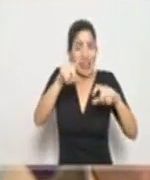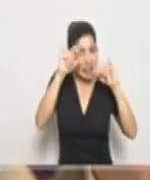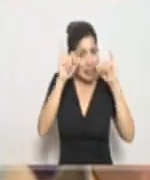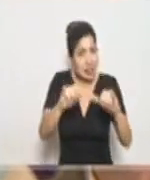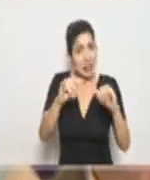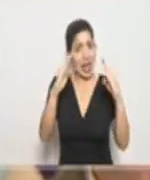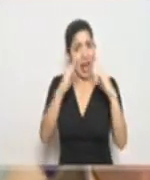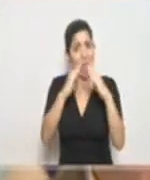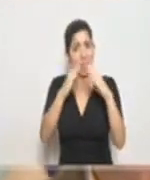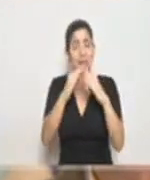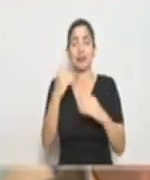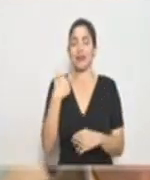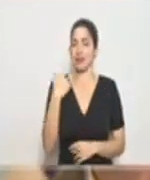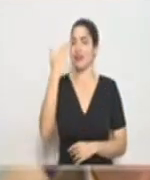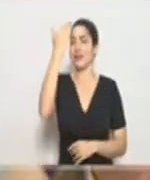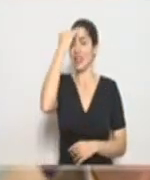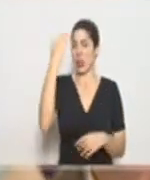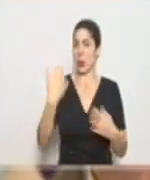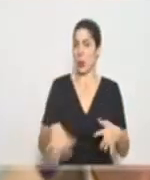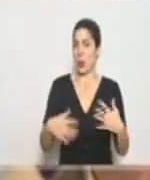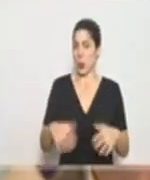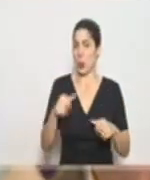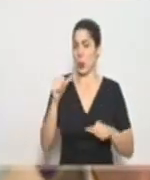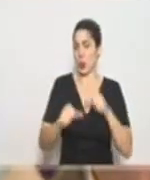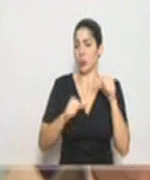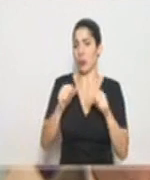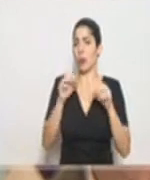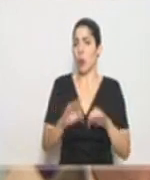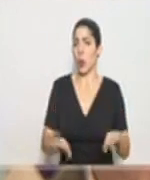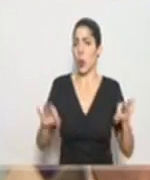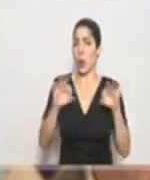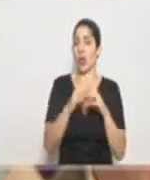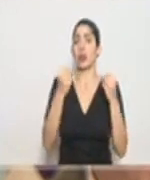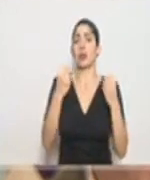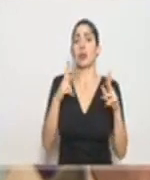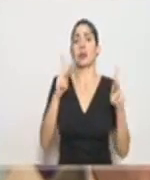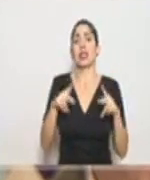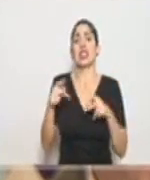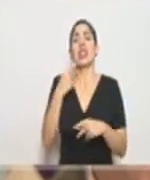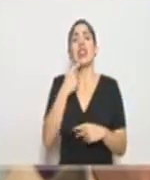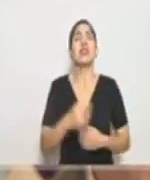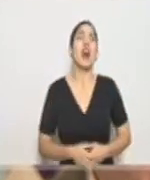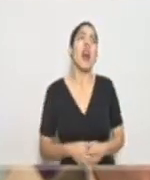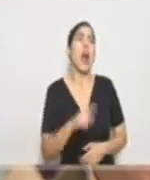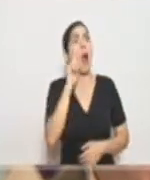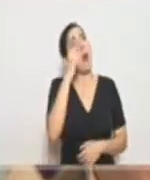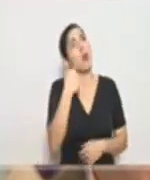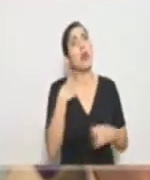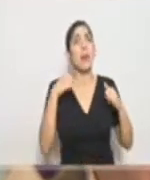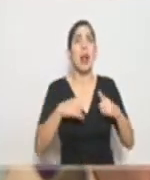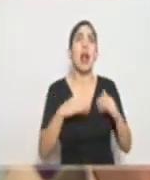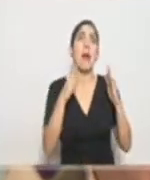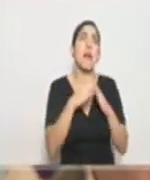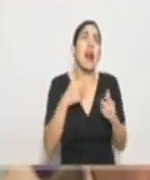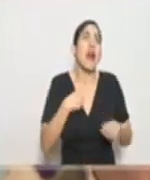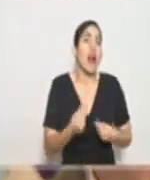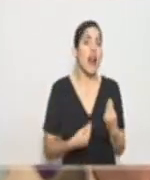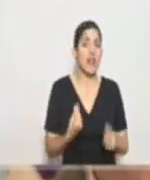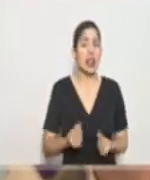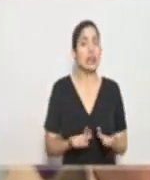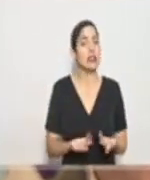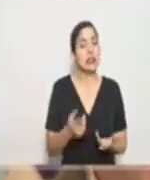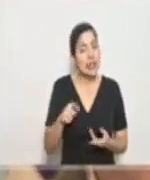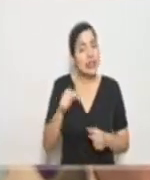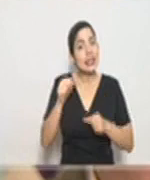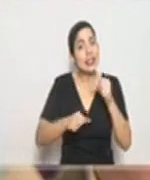en la casa. Yo sé que es un esfuerzo muy importante y mucha gente dice que aburrido quedarse en la casa, que vamos a hacer, son